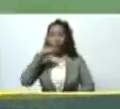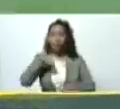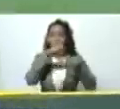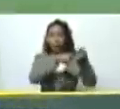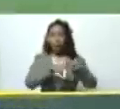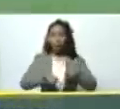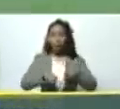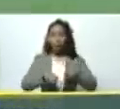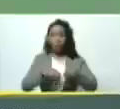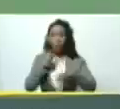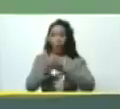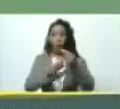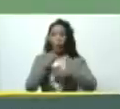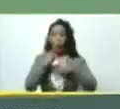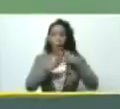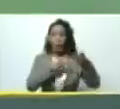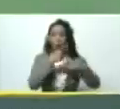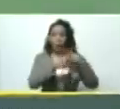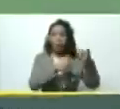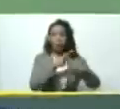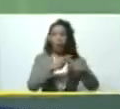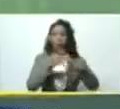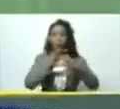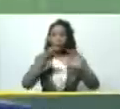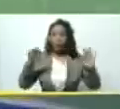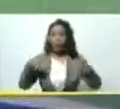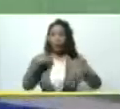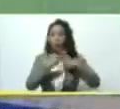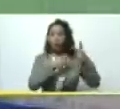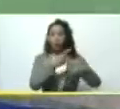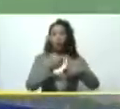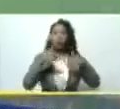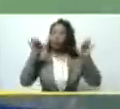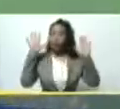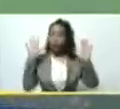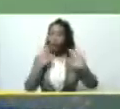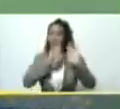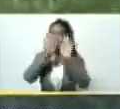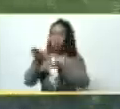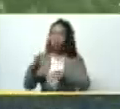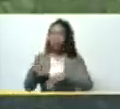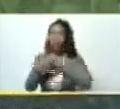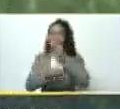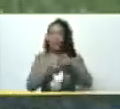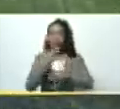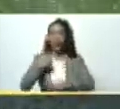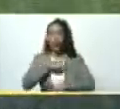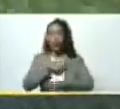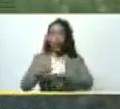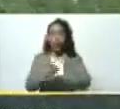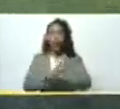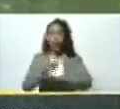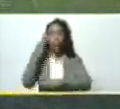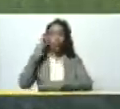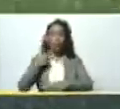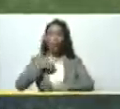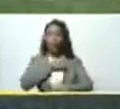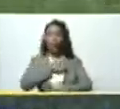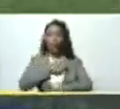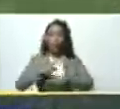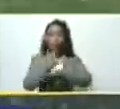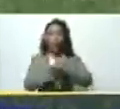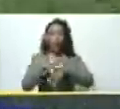agrobranco como parte del proceso de encadenamiento productivo y por supuesto del apoyo que está brindando nuestro gobierno bolivariano nuestro gobierno